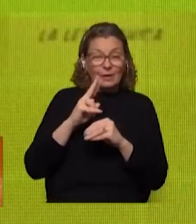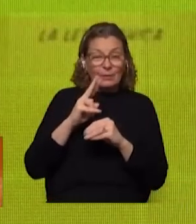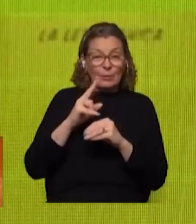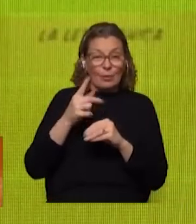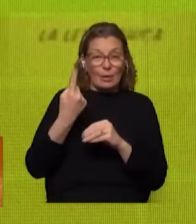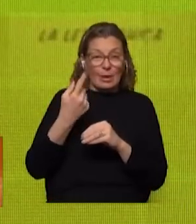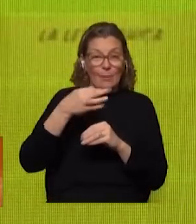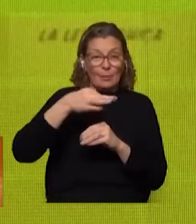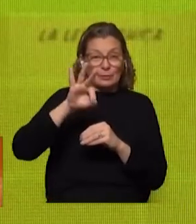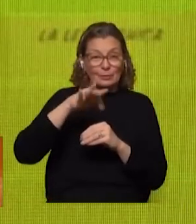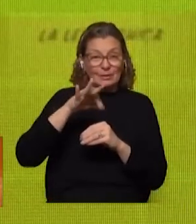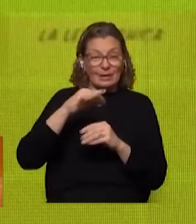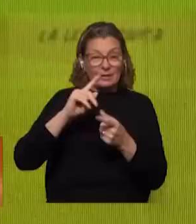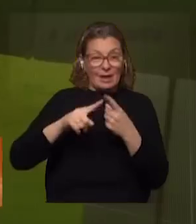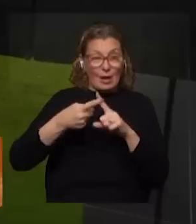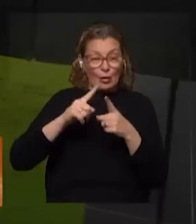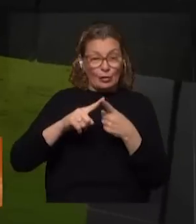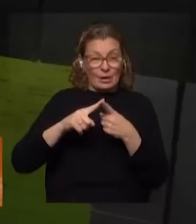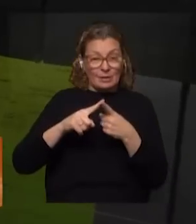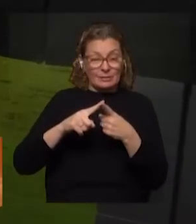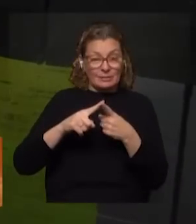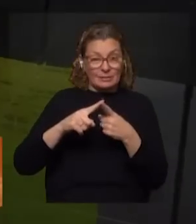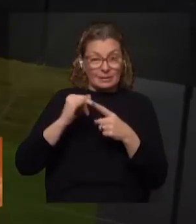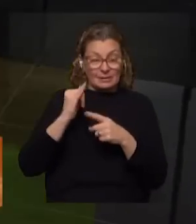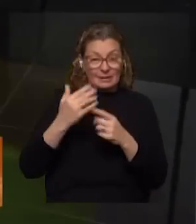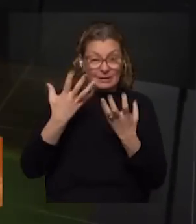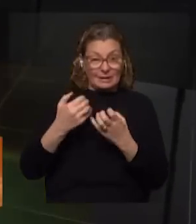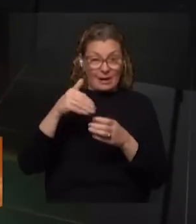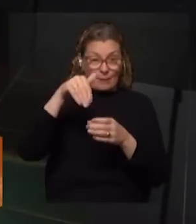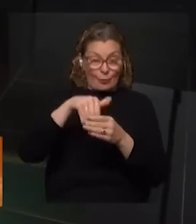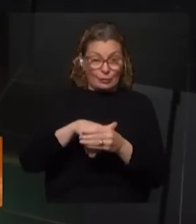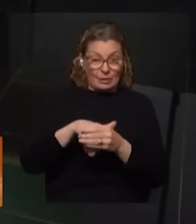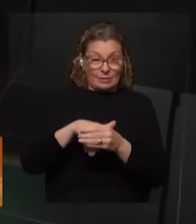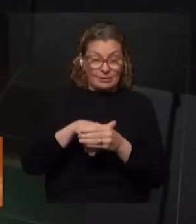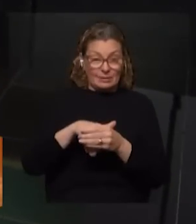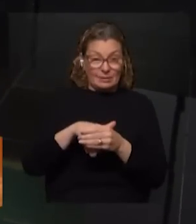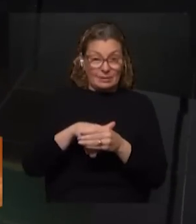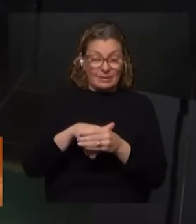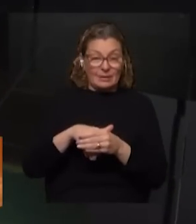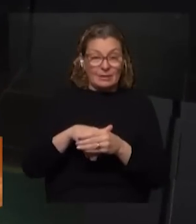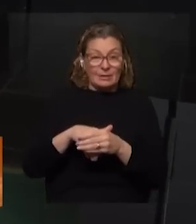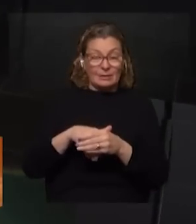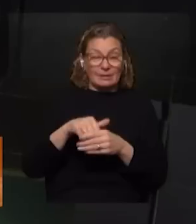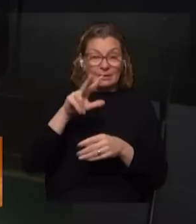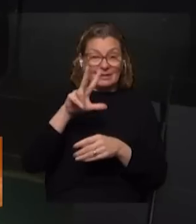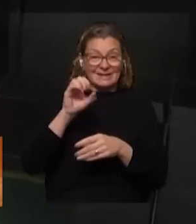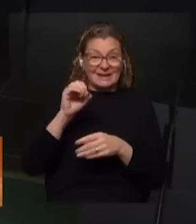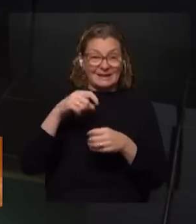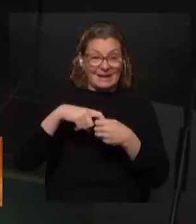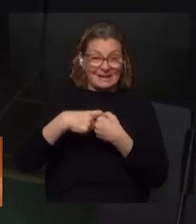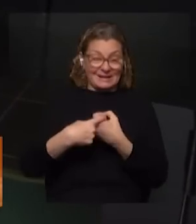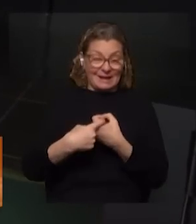oportunidad de acordar entre las partes que si querían ir a un plebiscito que somos nada más ni nada menos que 30 sindicatos